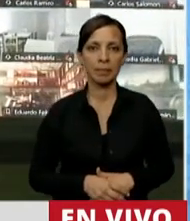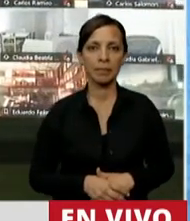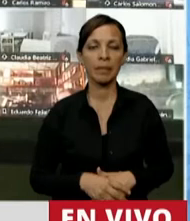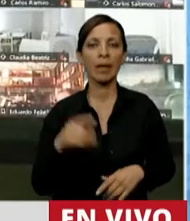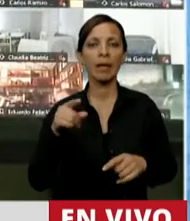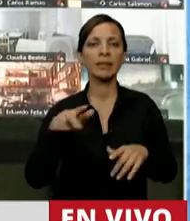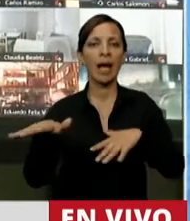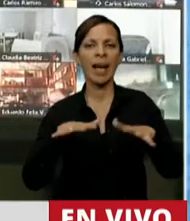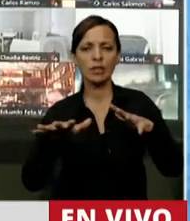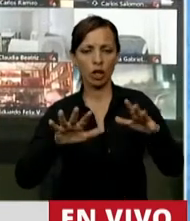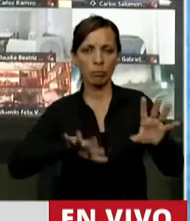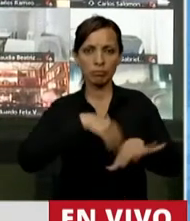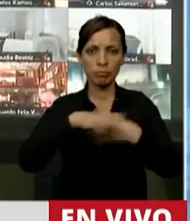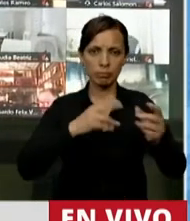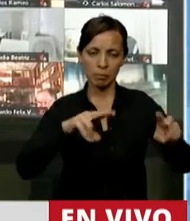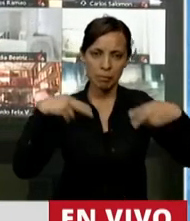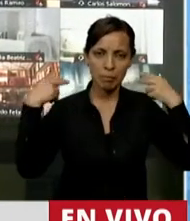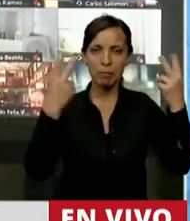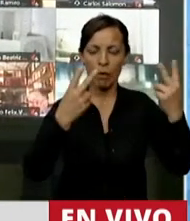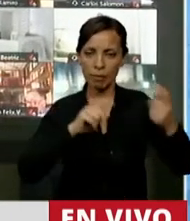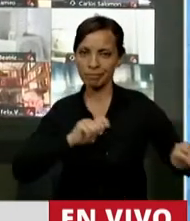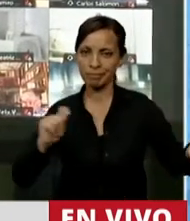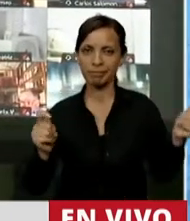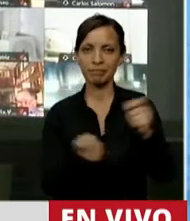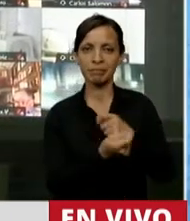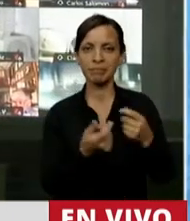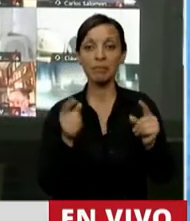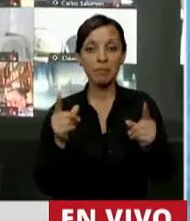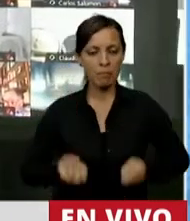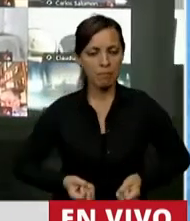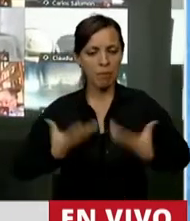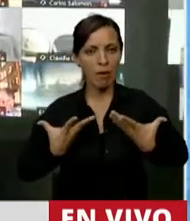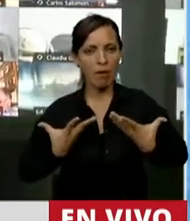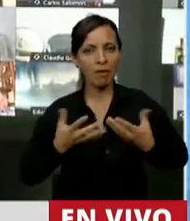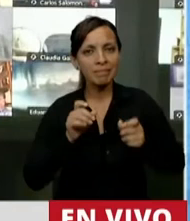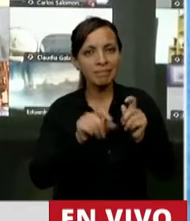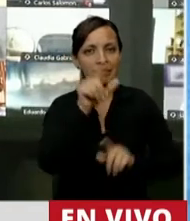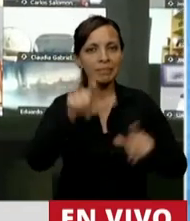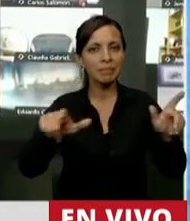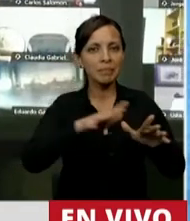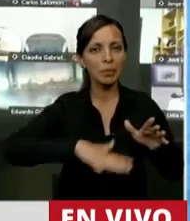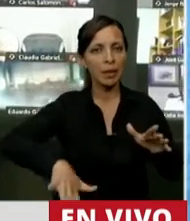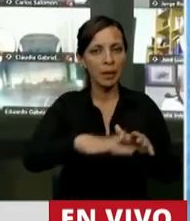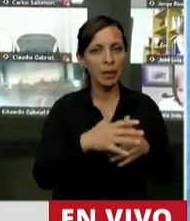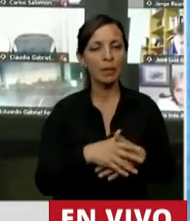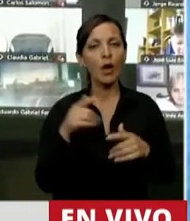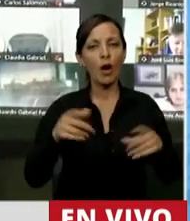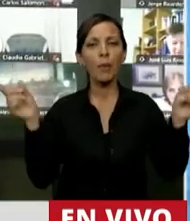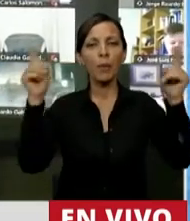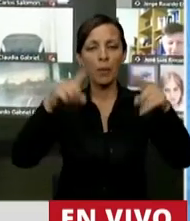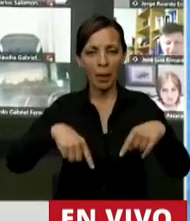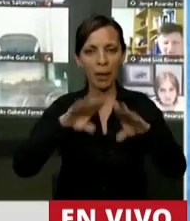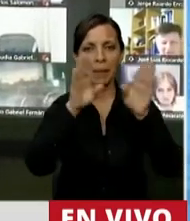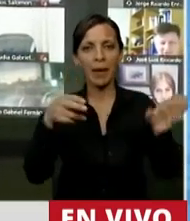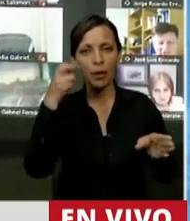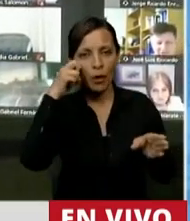tan revolucionaria, tan fuerte, tan transformadora que es la que nace genuinamente del pueblo argentino. Hoy ha vuelto al Congreso